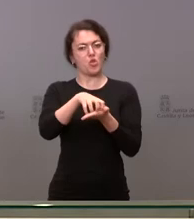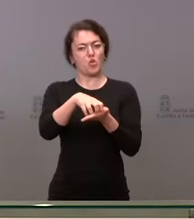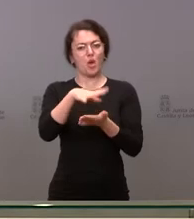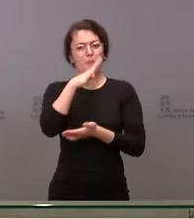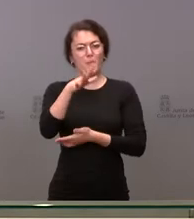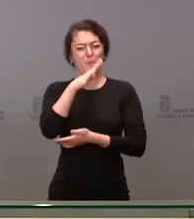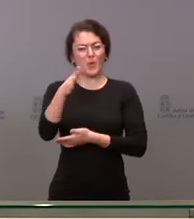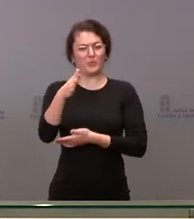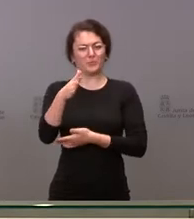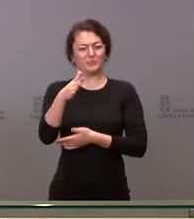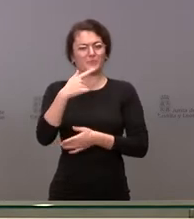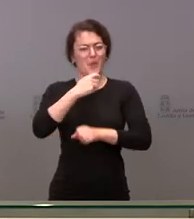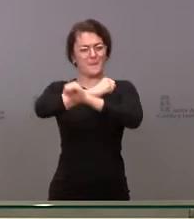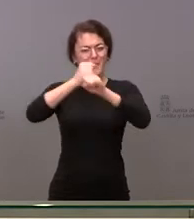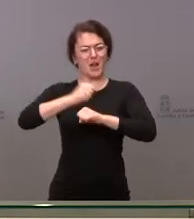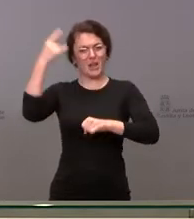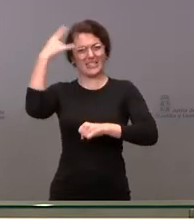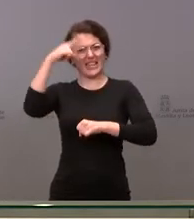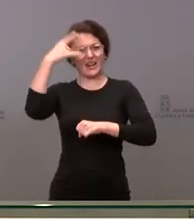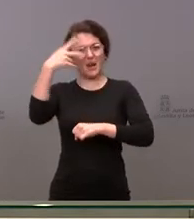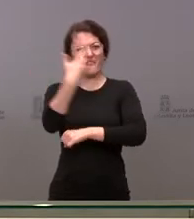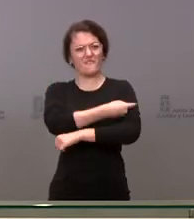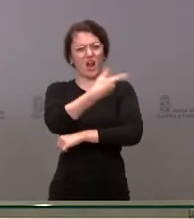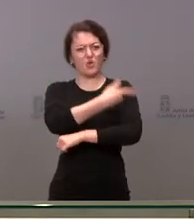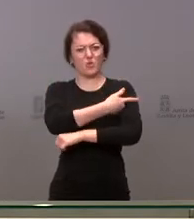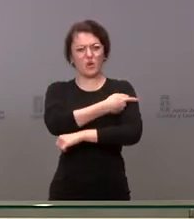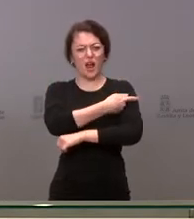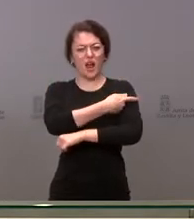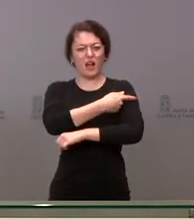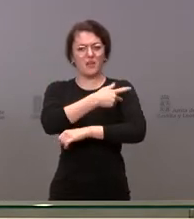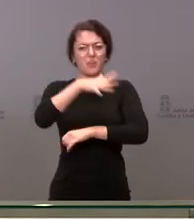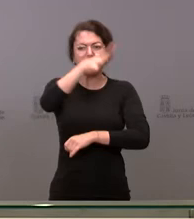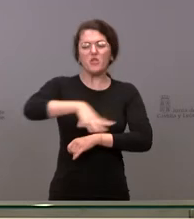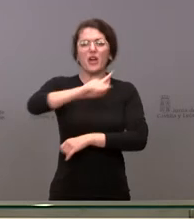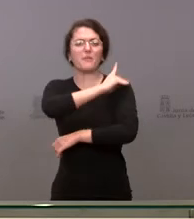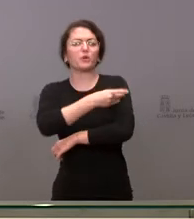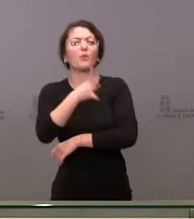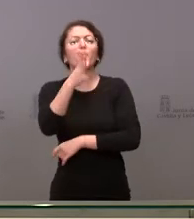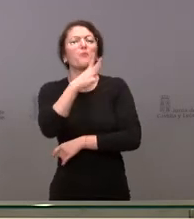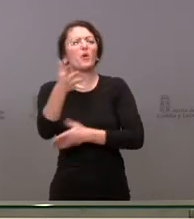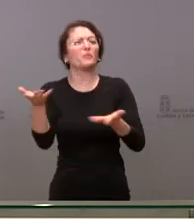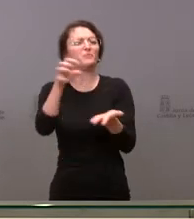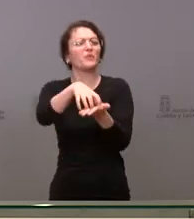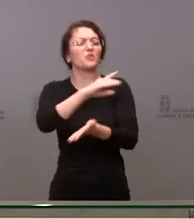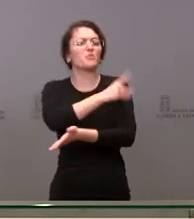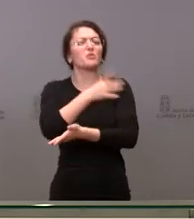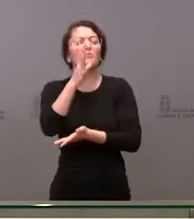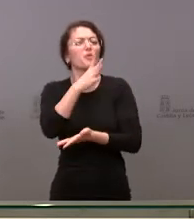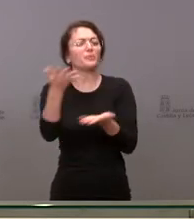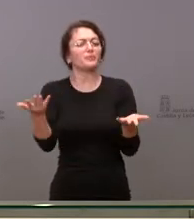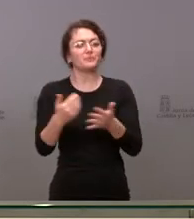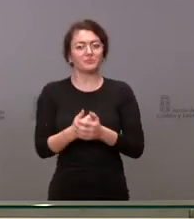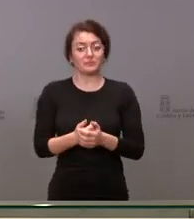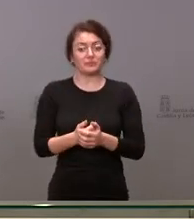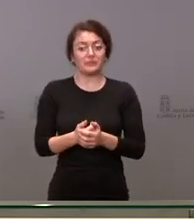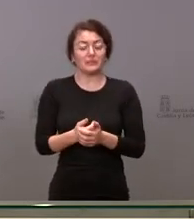que los ancianos de Salamanca tienen que vacunarse en pabellones y en polideportivos. Usted habló de la dificultad